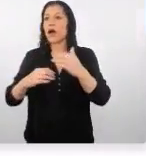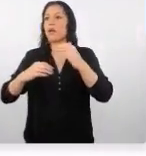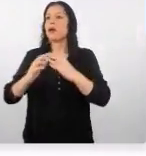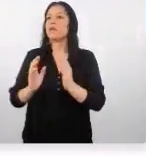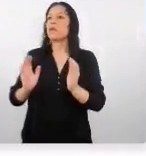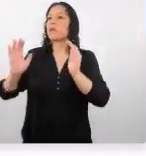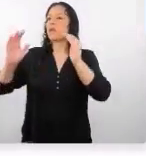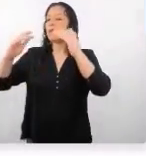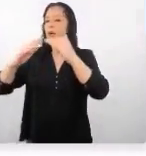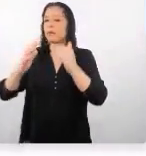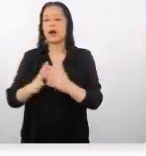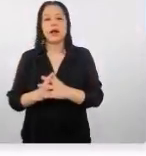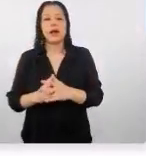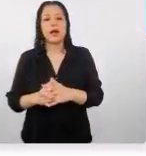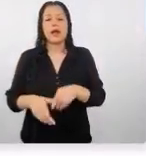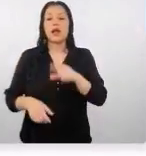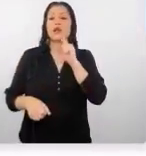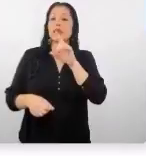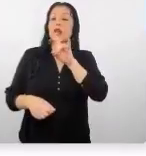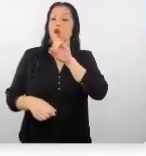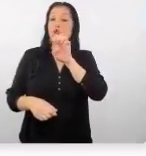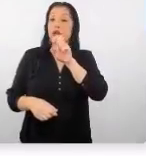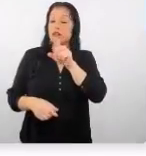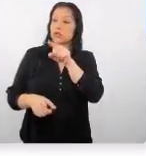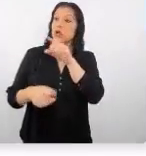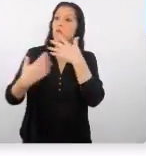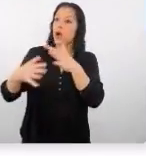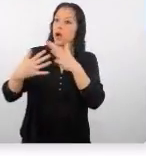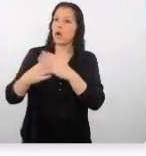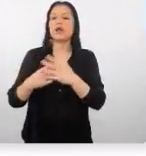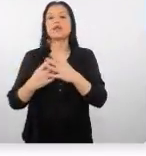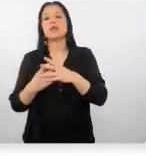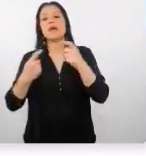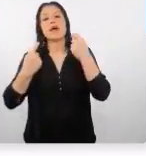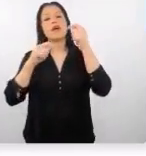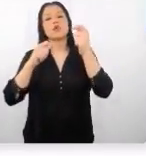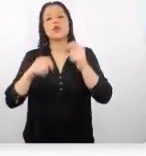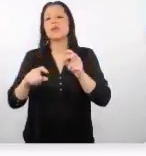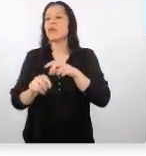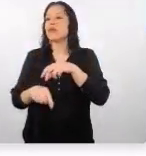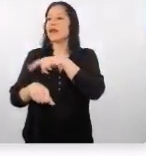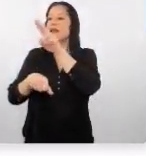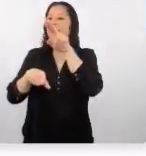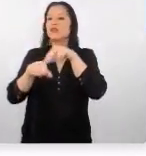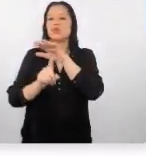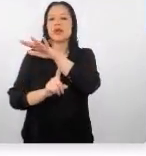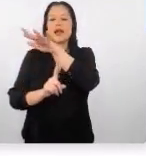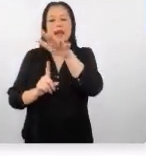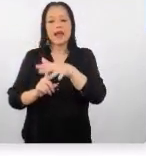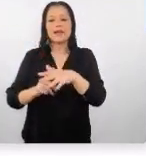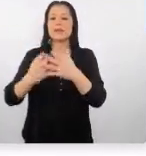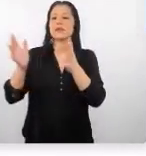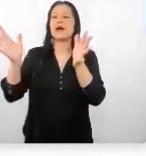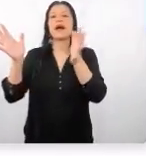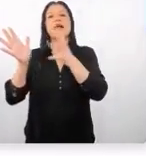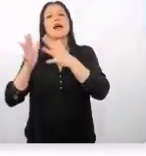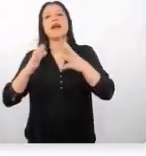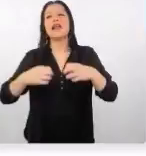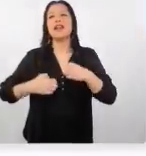patrimonio declarado por la UNESCO turismo de naturaleza actividades de aventuras que estén al aire libre